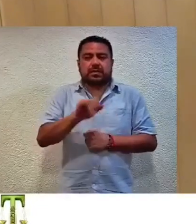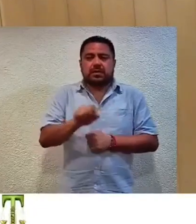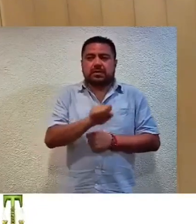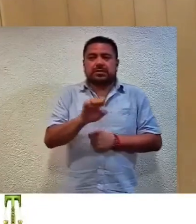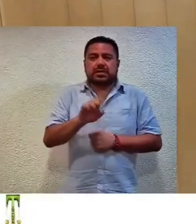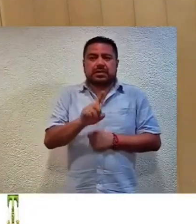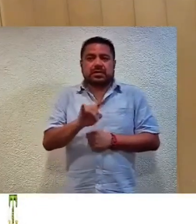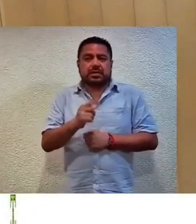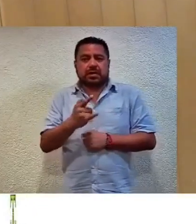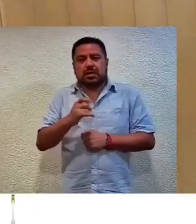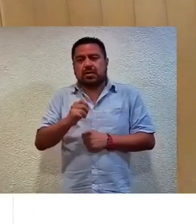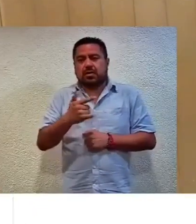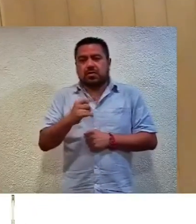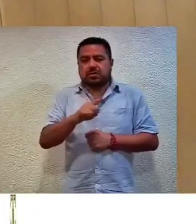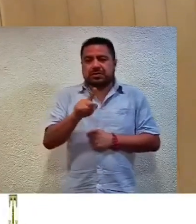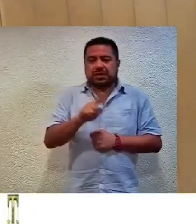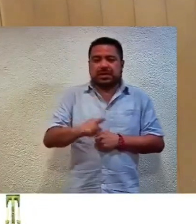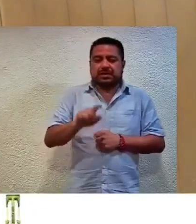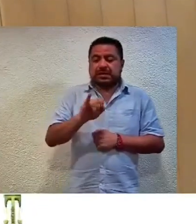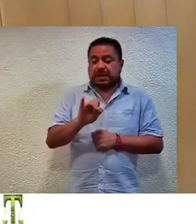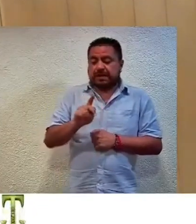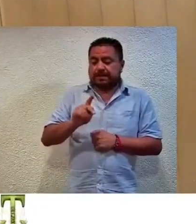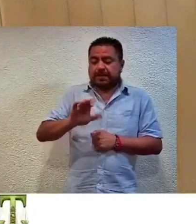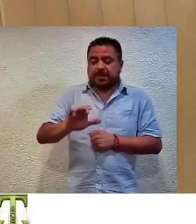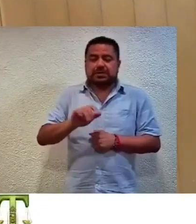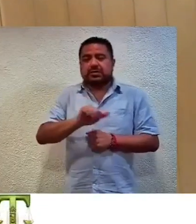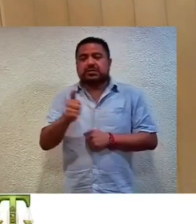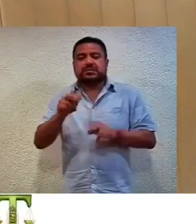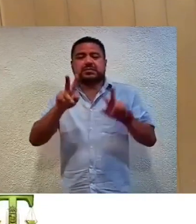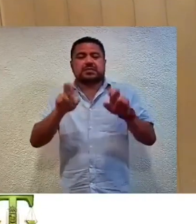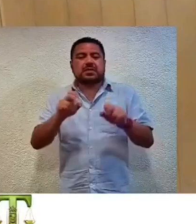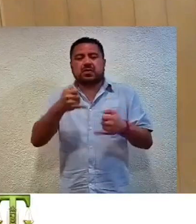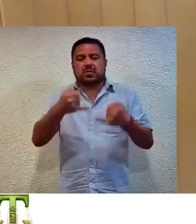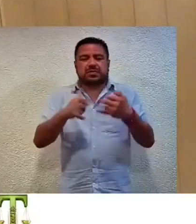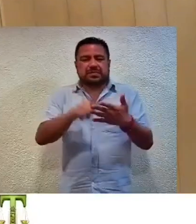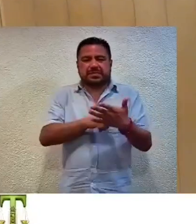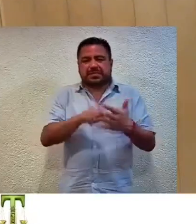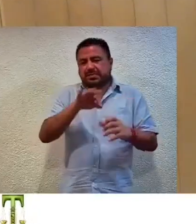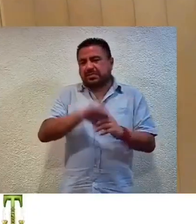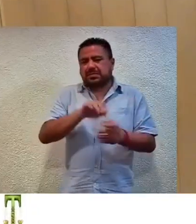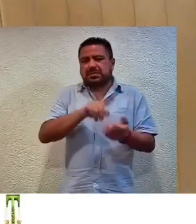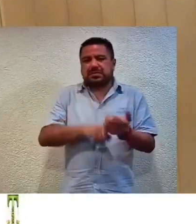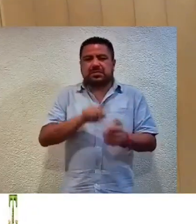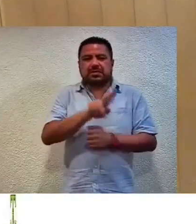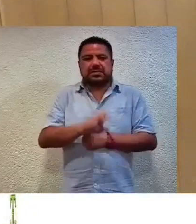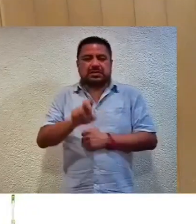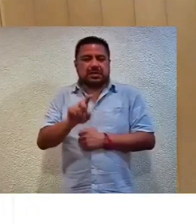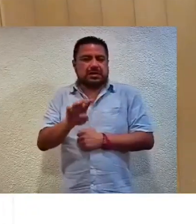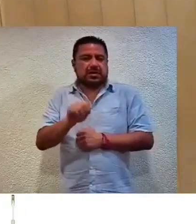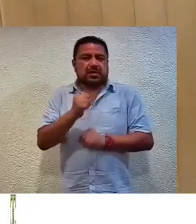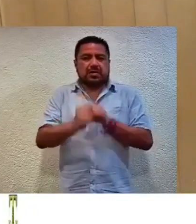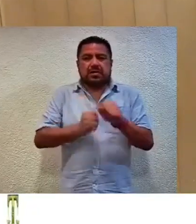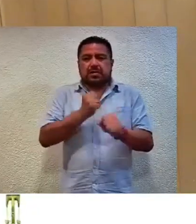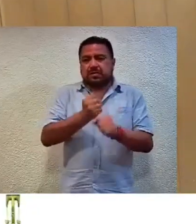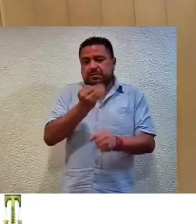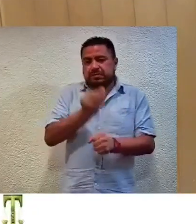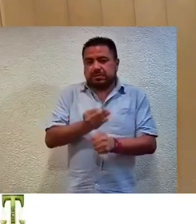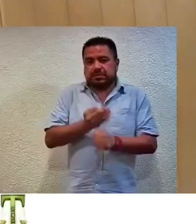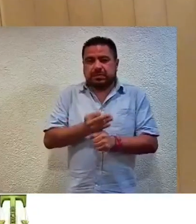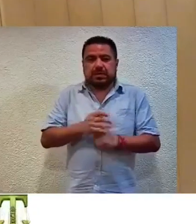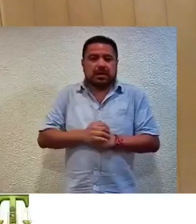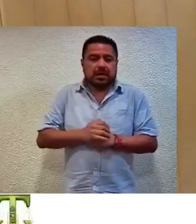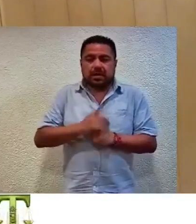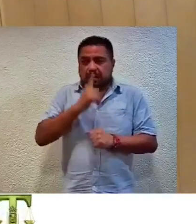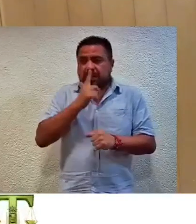Diego Delgado González y el IEPC. El siguiente asunto es el juicio electoral ciudadano 239 de este año. El